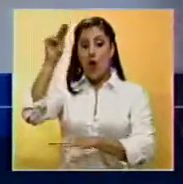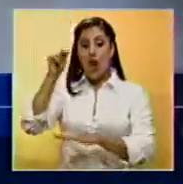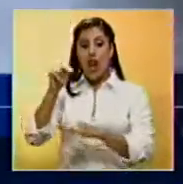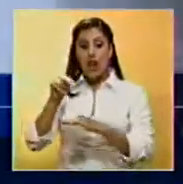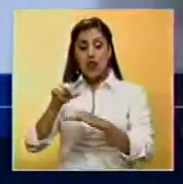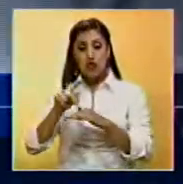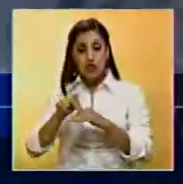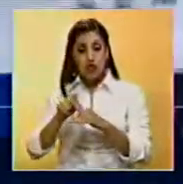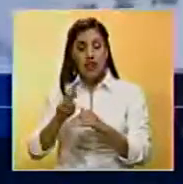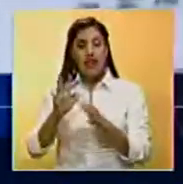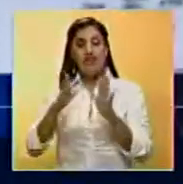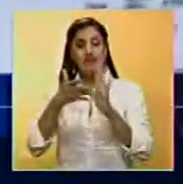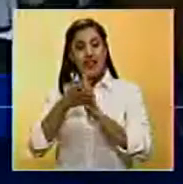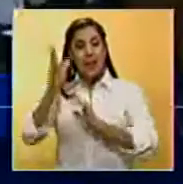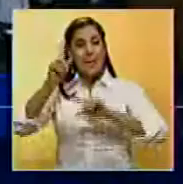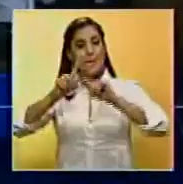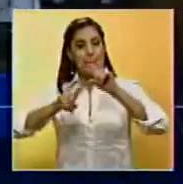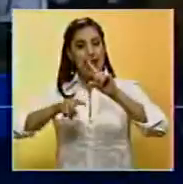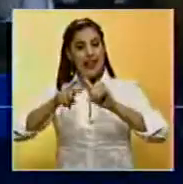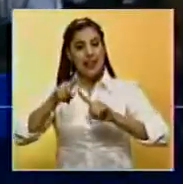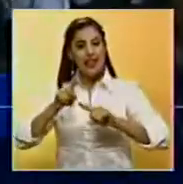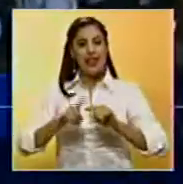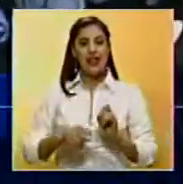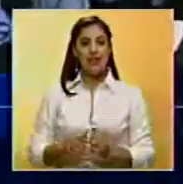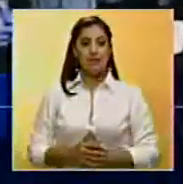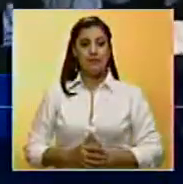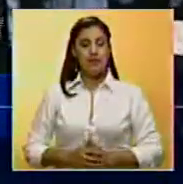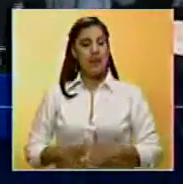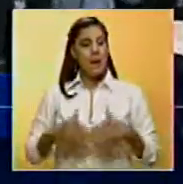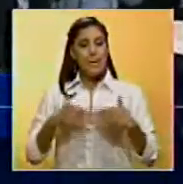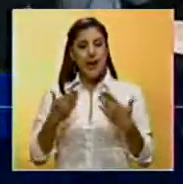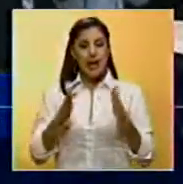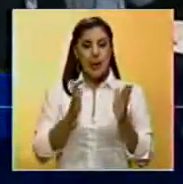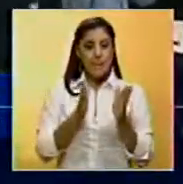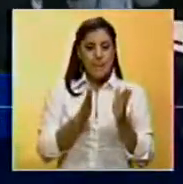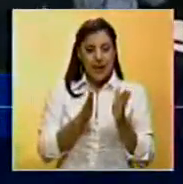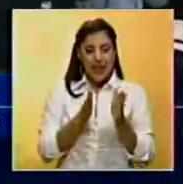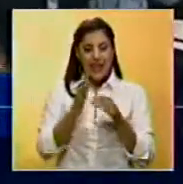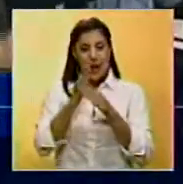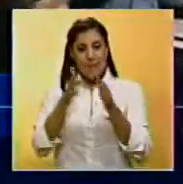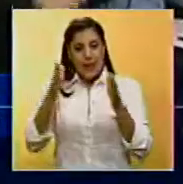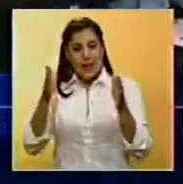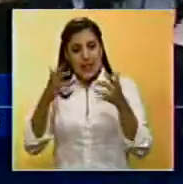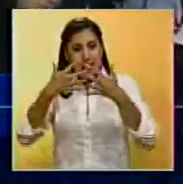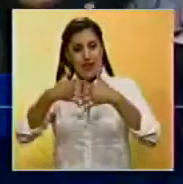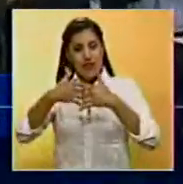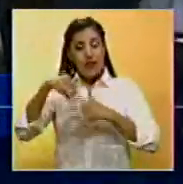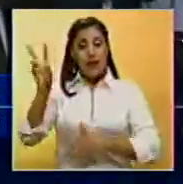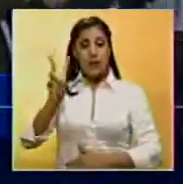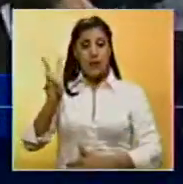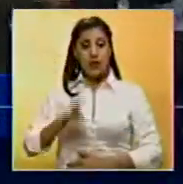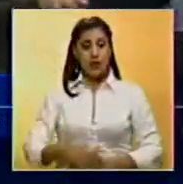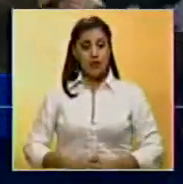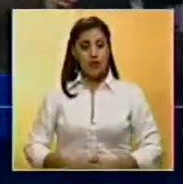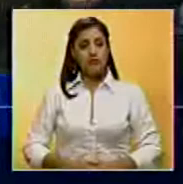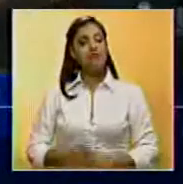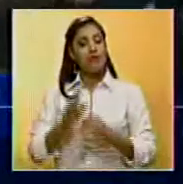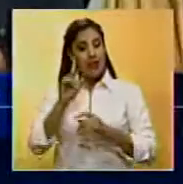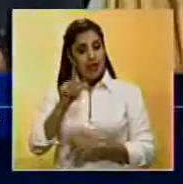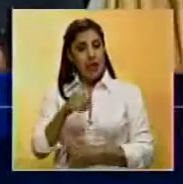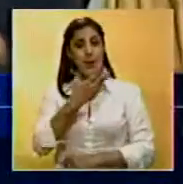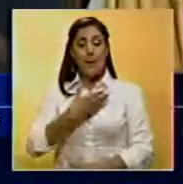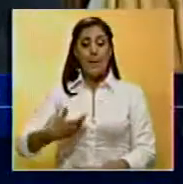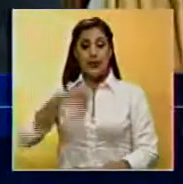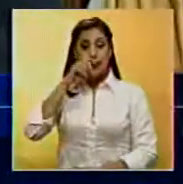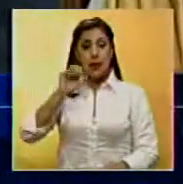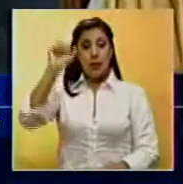de Insumos para la Pequeña y Mediana Industria de Venezuela. De igual forma, el